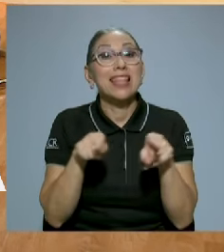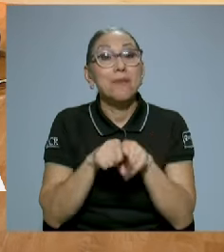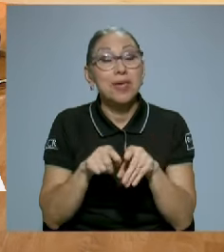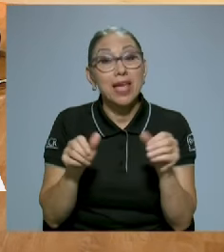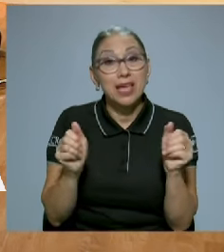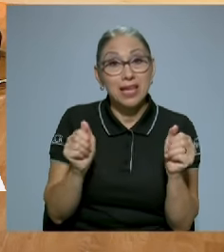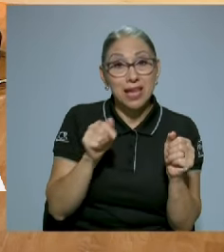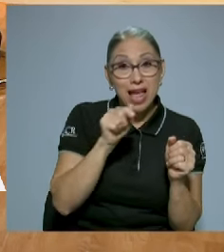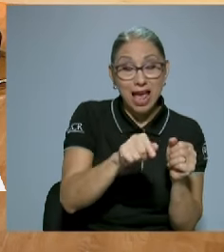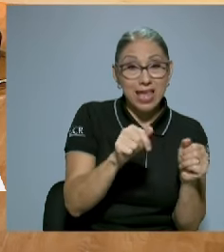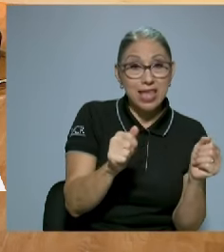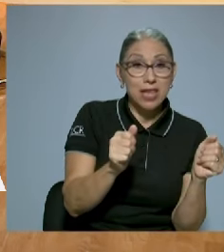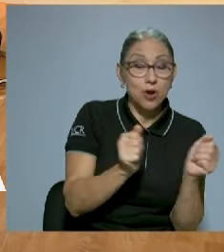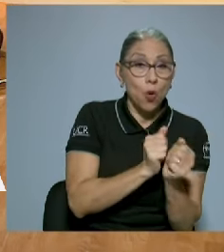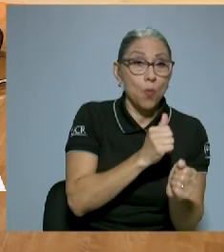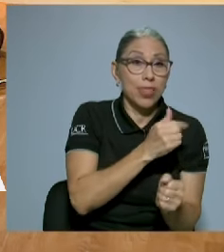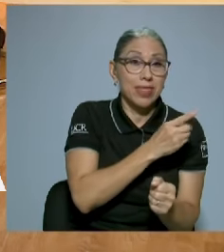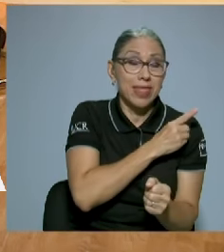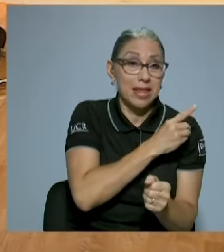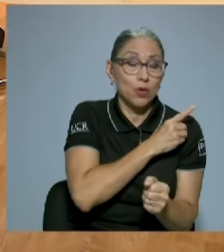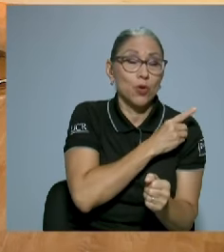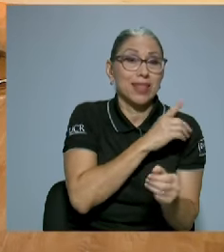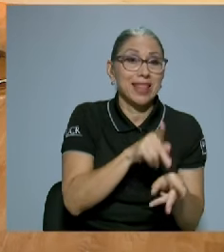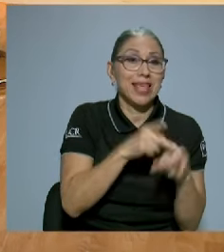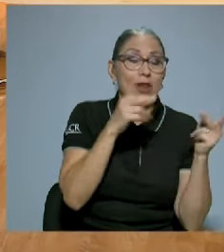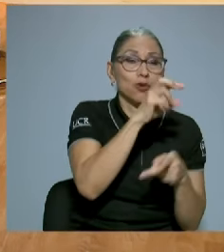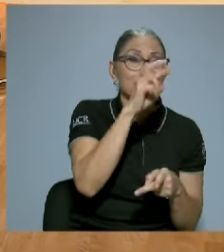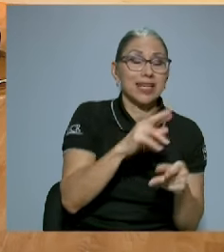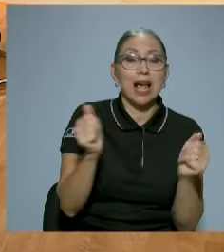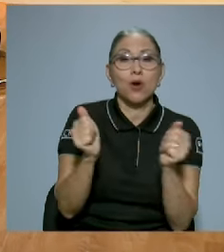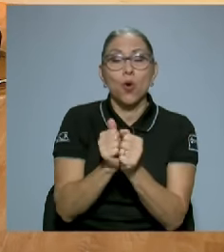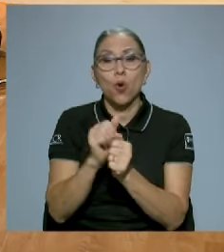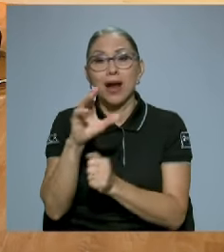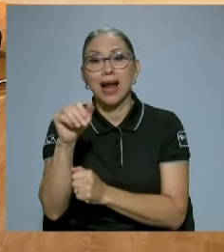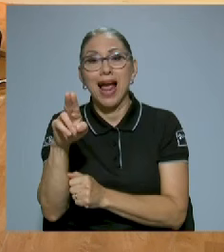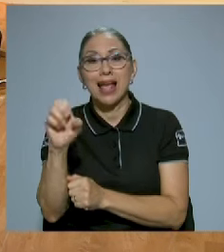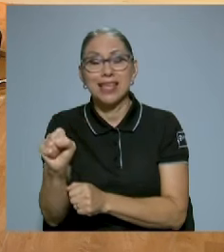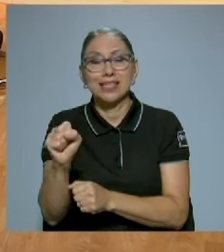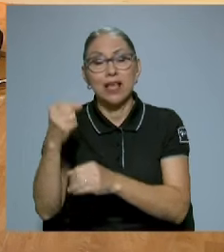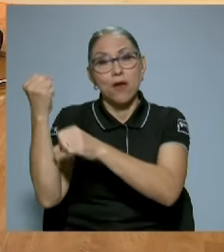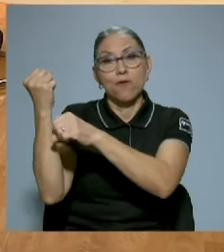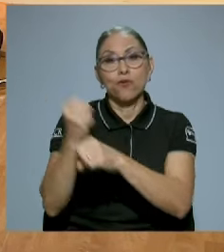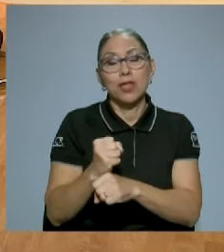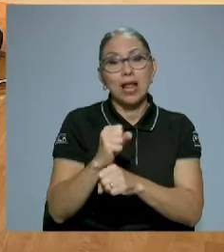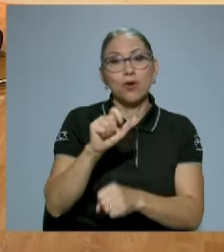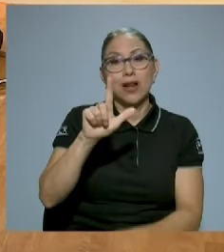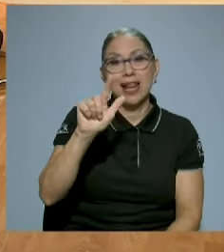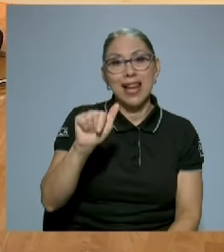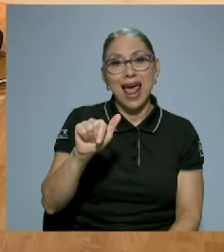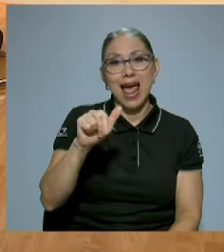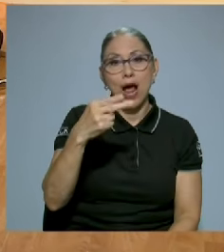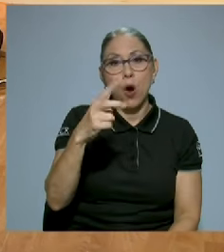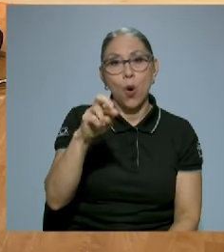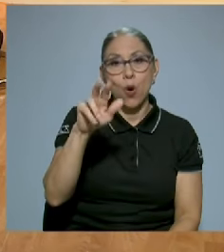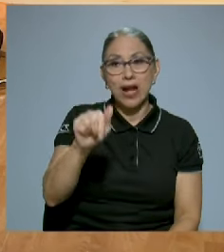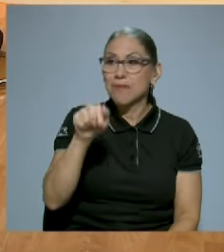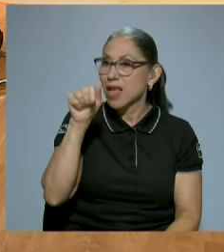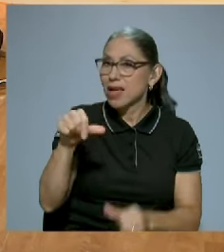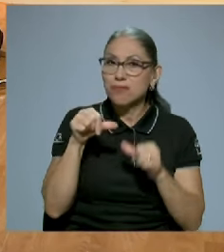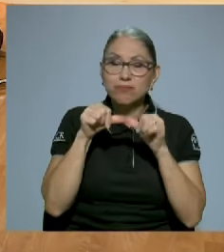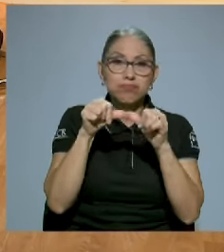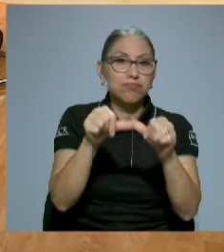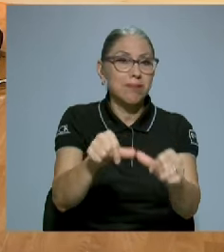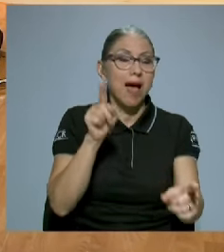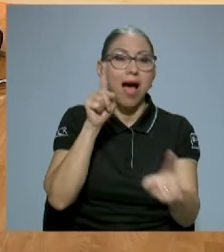junto con José Marín Cañas, que era su otro gran amigo, fundaron La Hora. Y ahí estuvo hasta 1940, en que